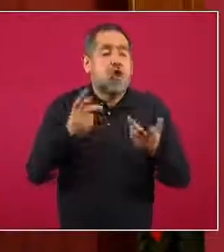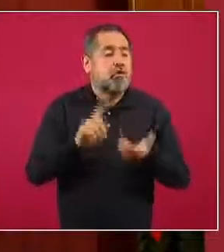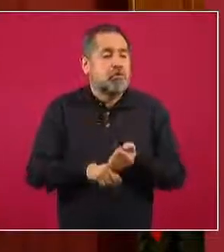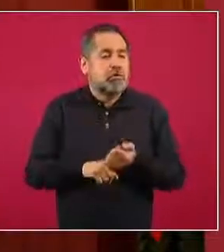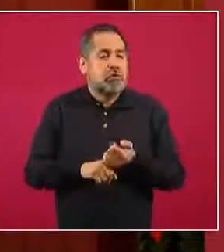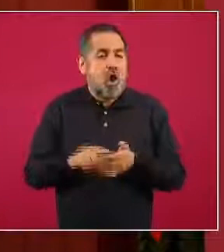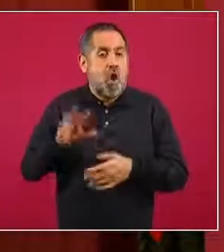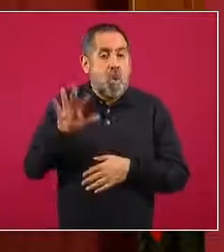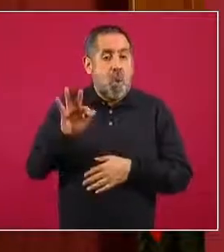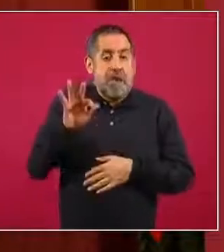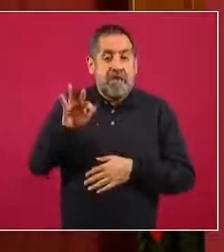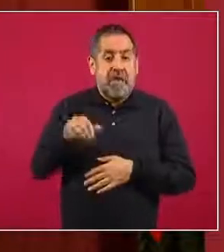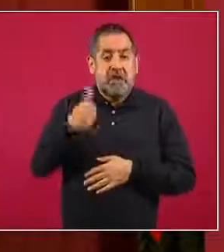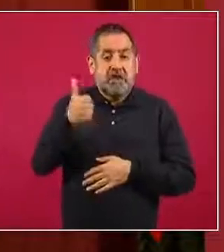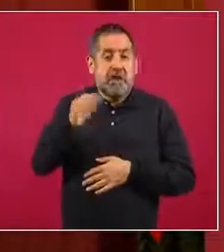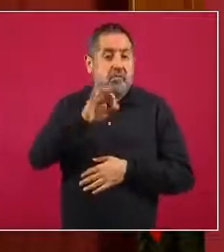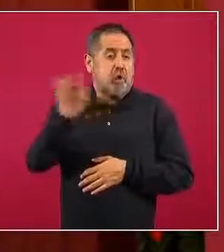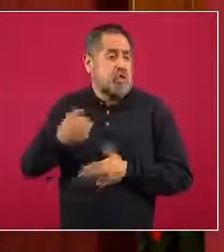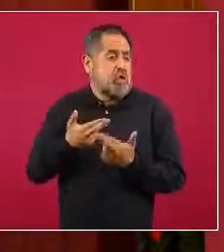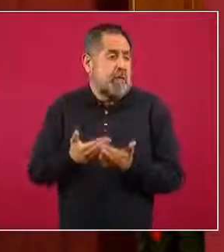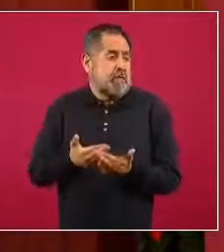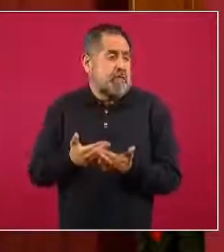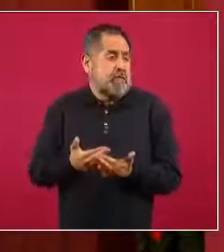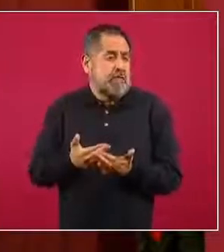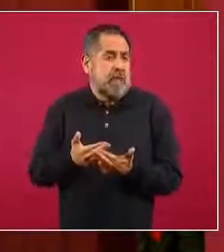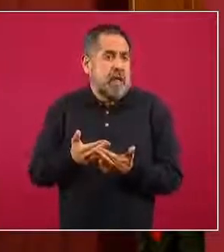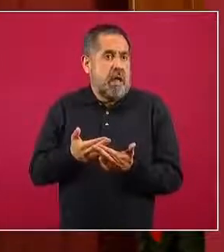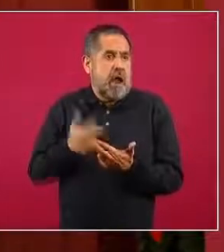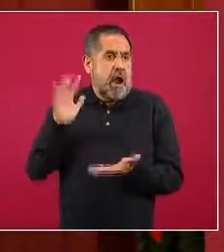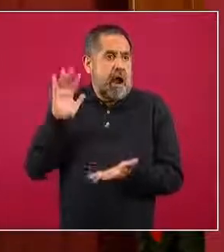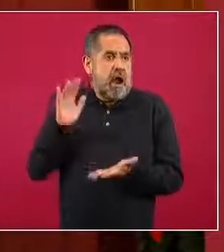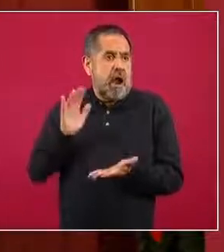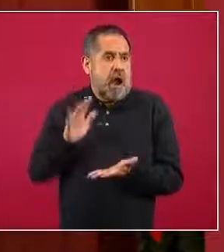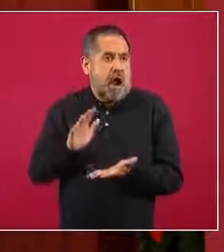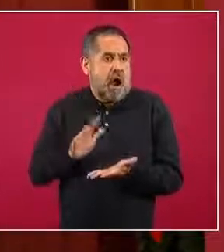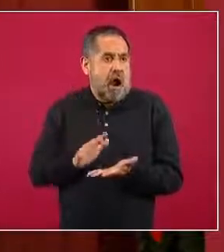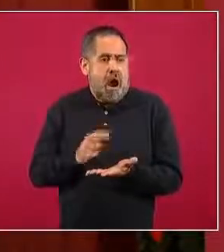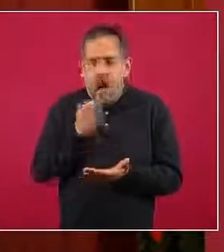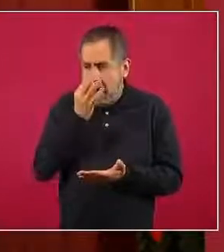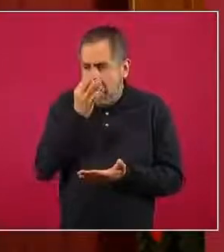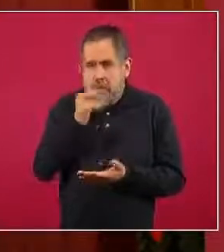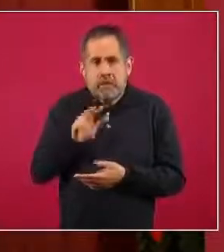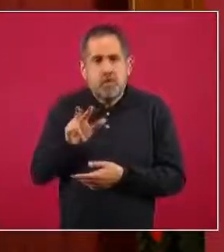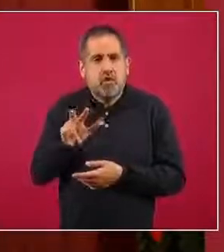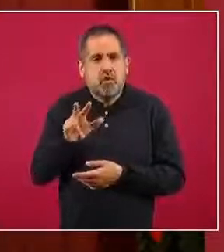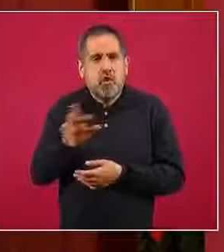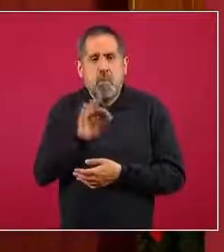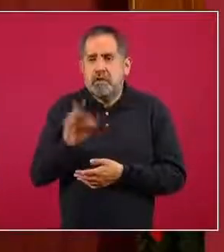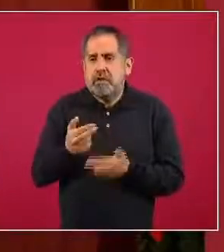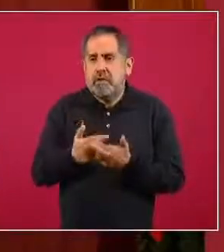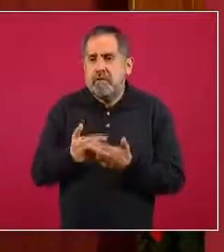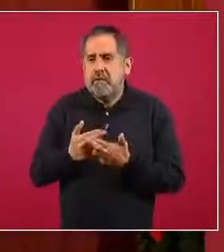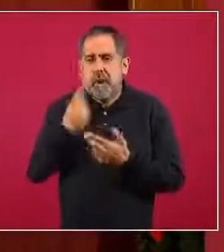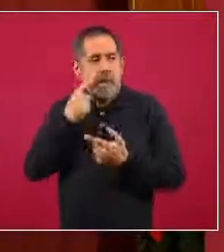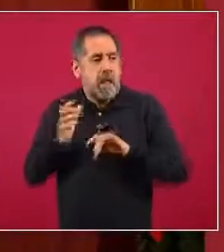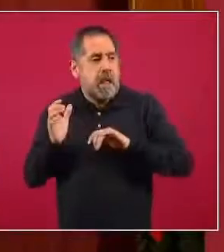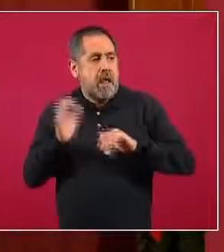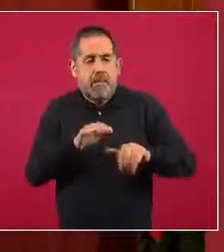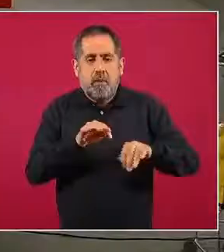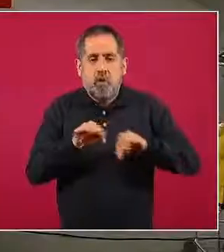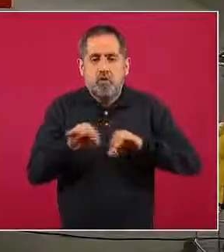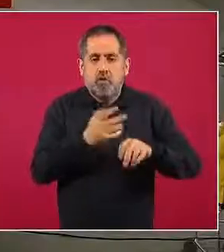menos 46 por ciento que en algún momento ya se había alcanzado para efectos de la ocupación